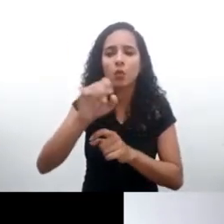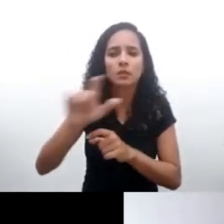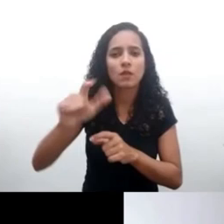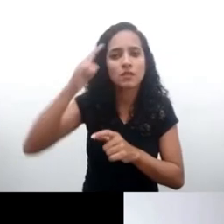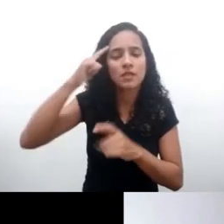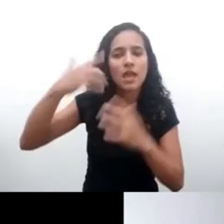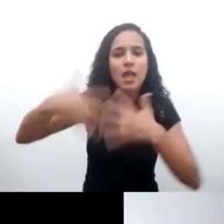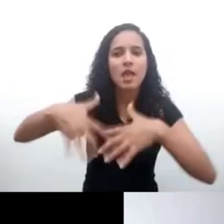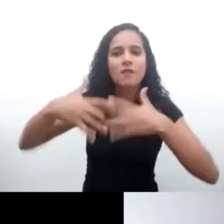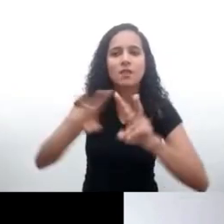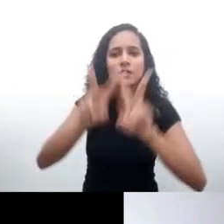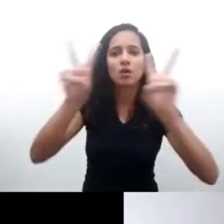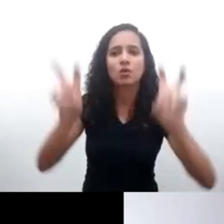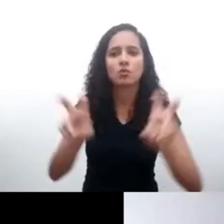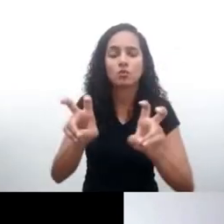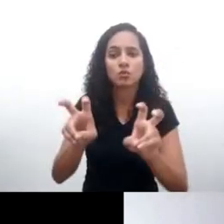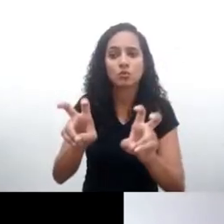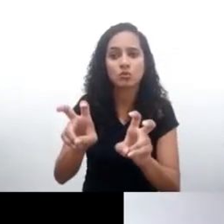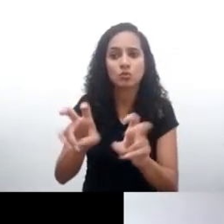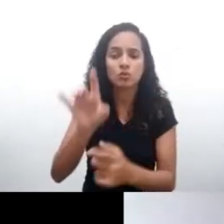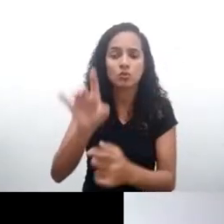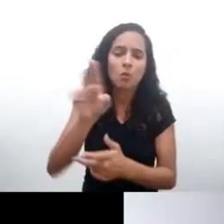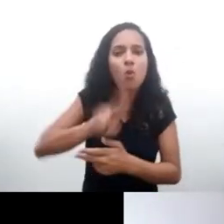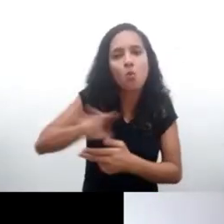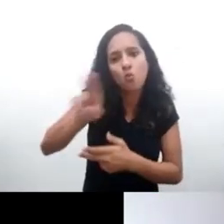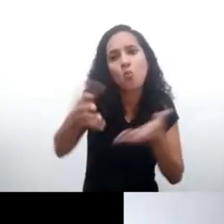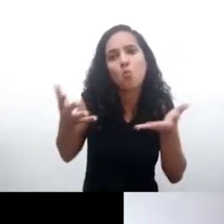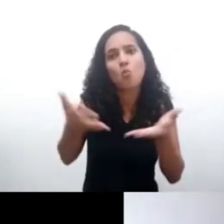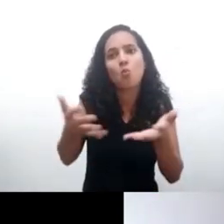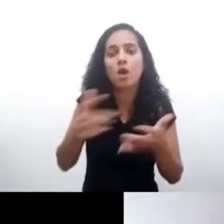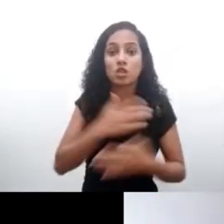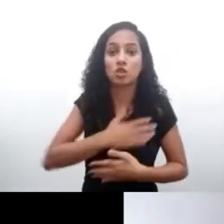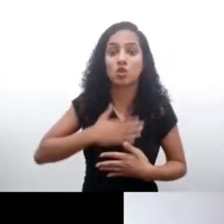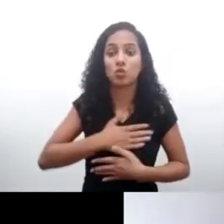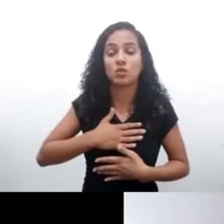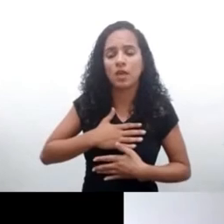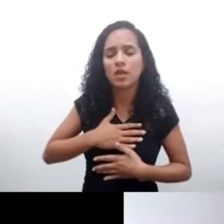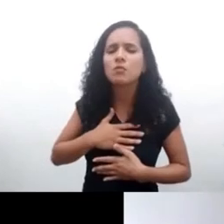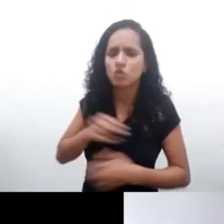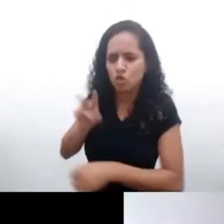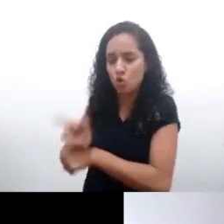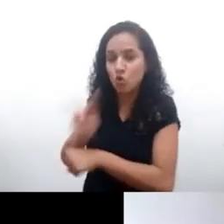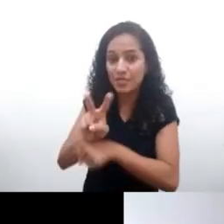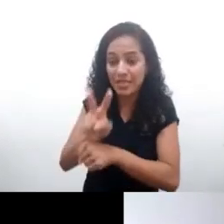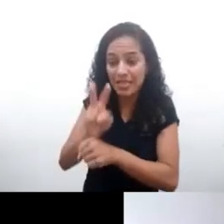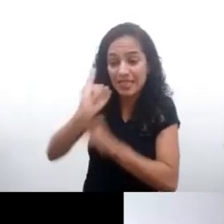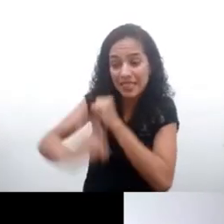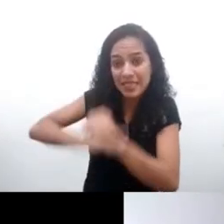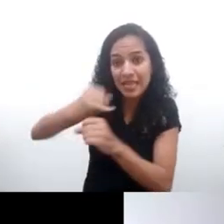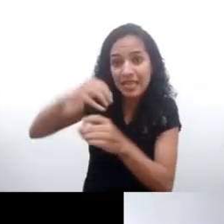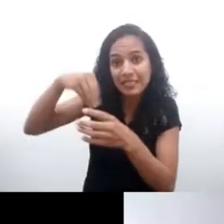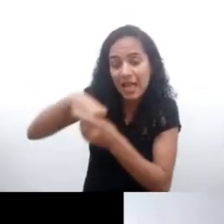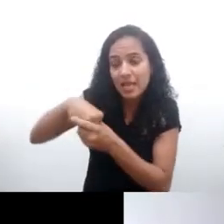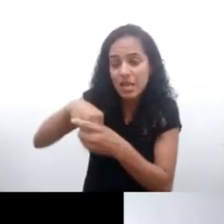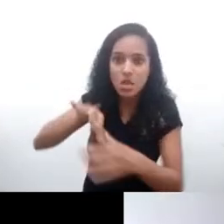Lionel, que traiga una reflexión sobre algo que hemos utilizado mucho, que quisiéramos proteger a los niños